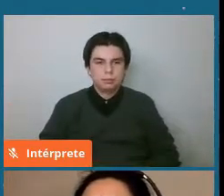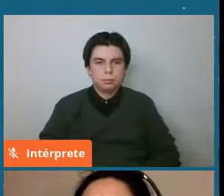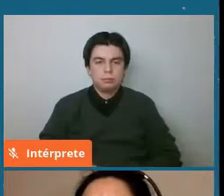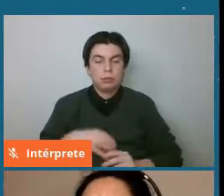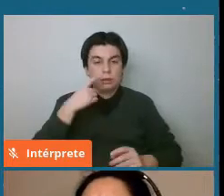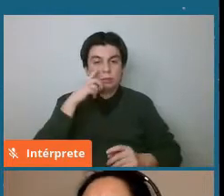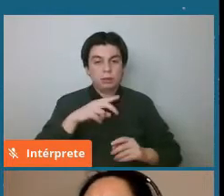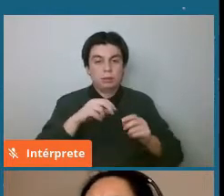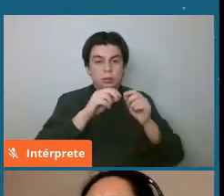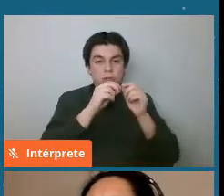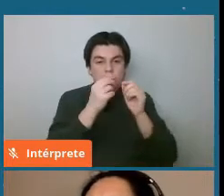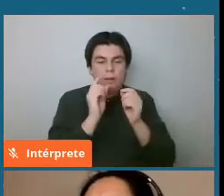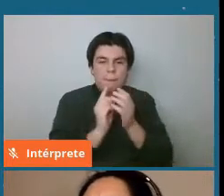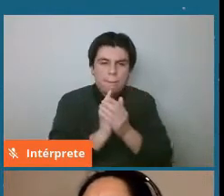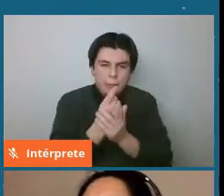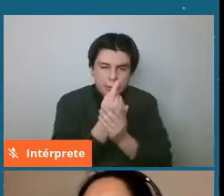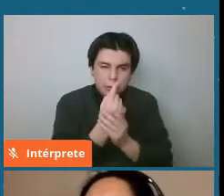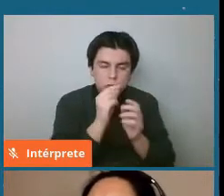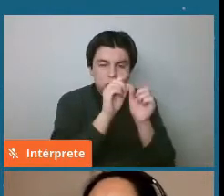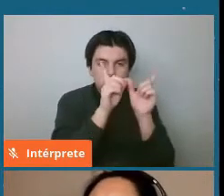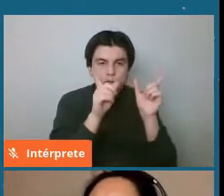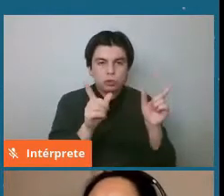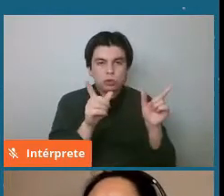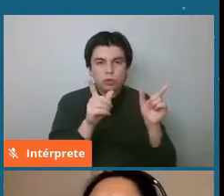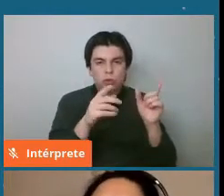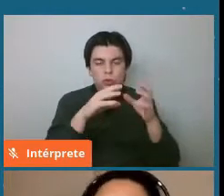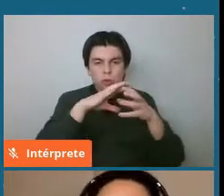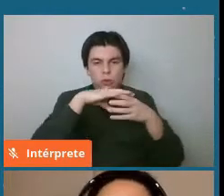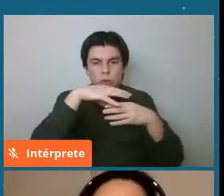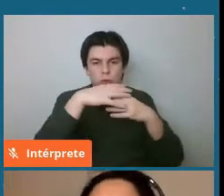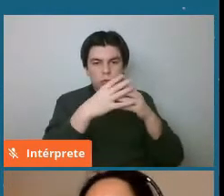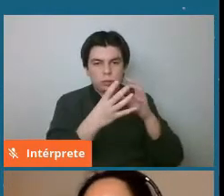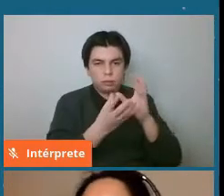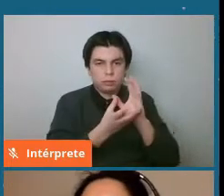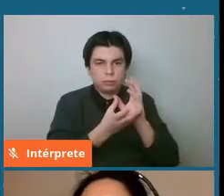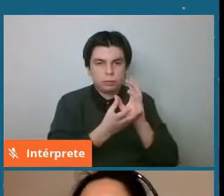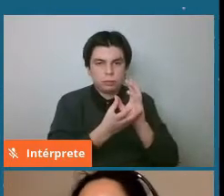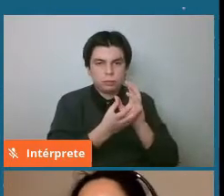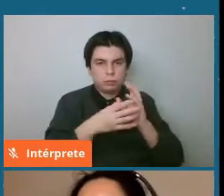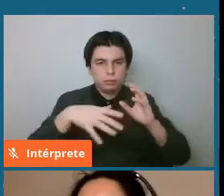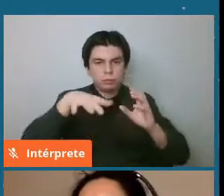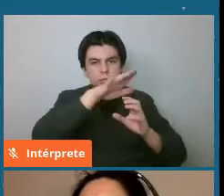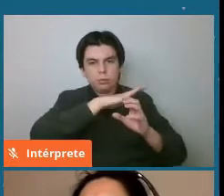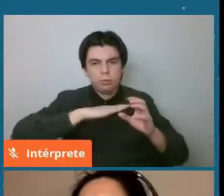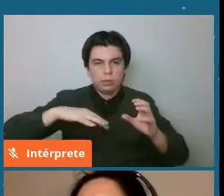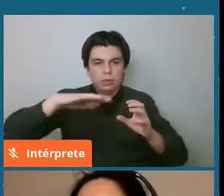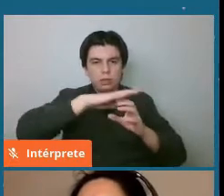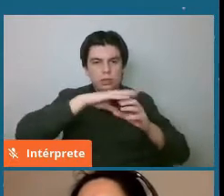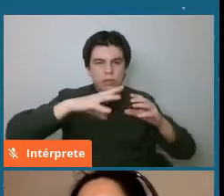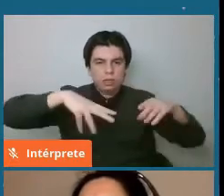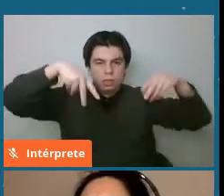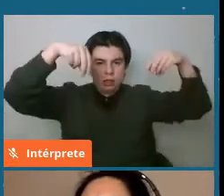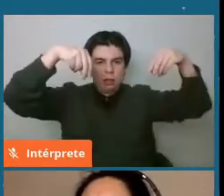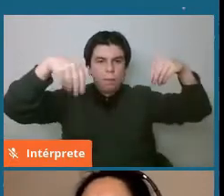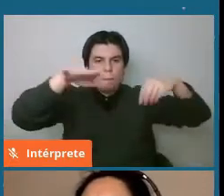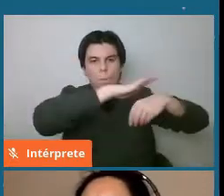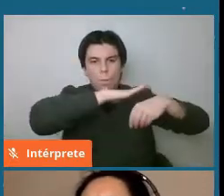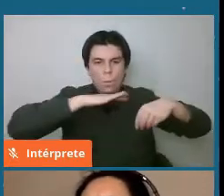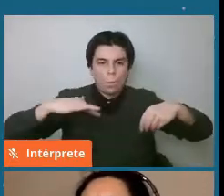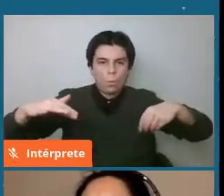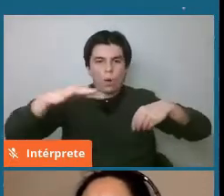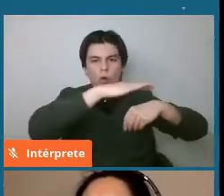sol el protosol con esta distribución de heterogénea de polvo y de gas en el disco